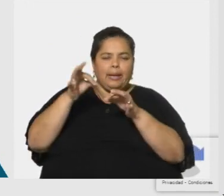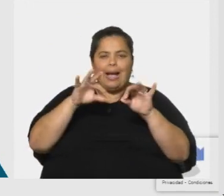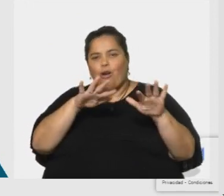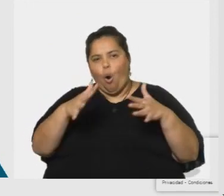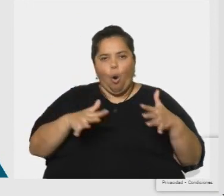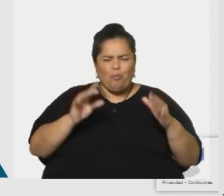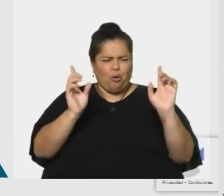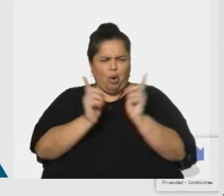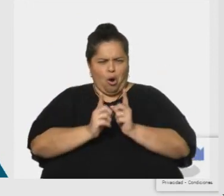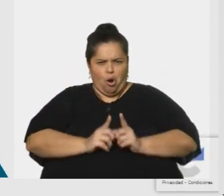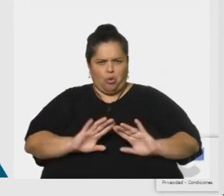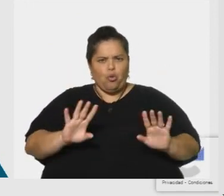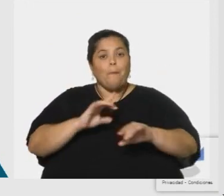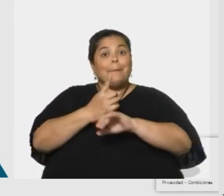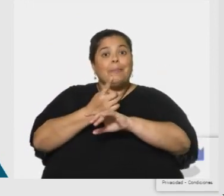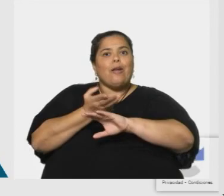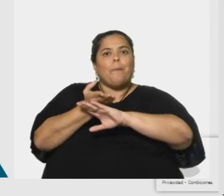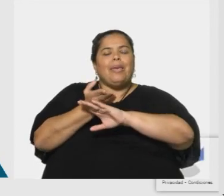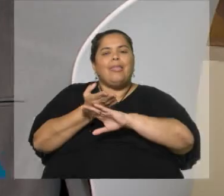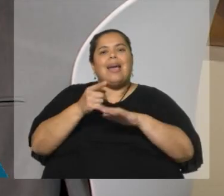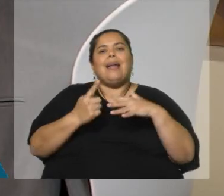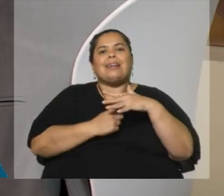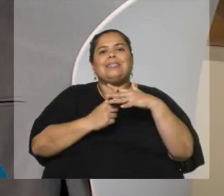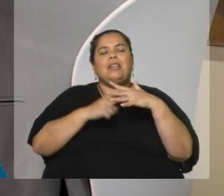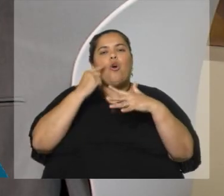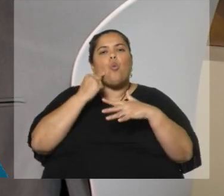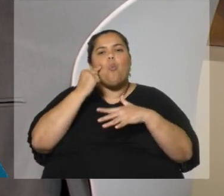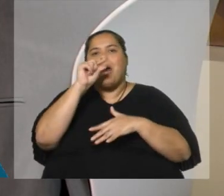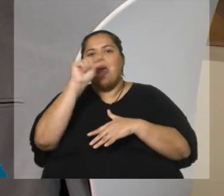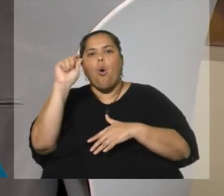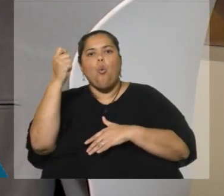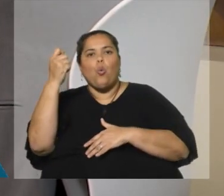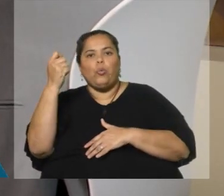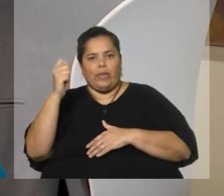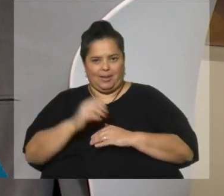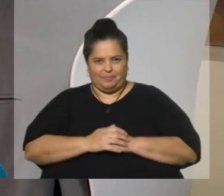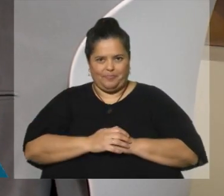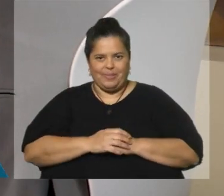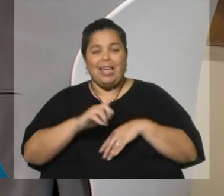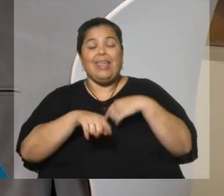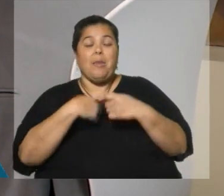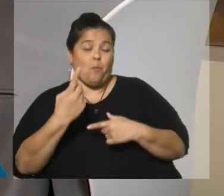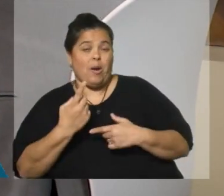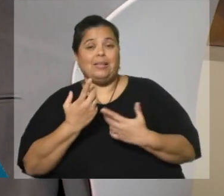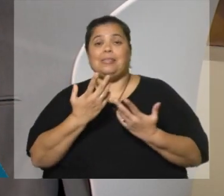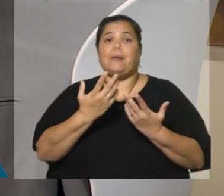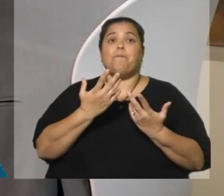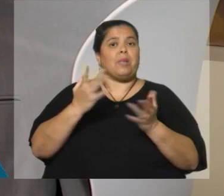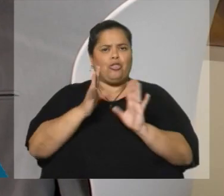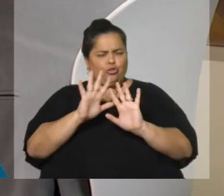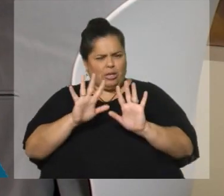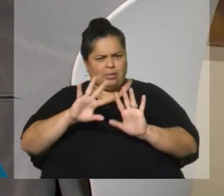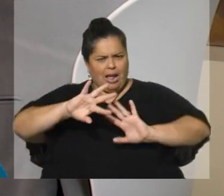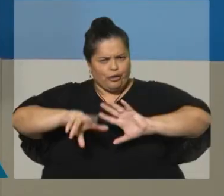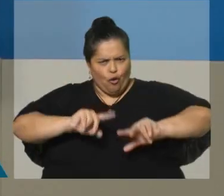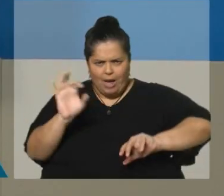Y ya insisto, lo primero que se les pide es el recibo de la factura de la UTE. Exacto. Pero me quedó la... ¿No los intentaron hackear entonces?